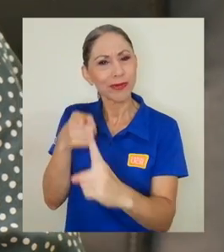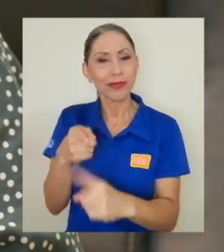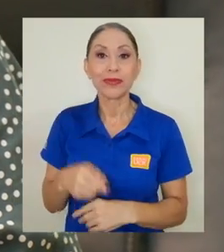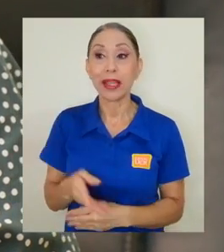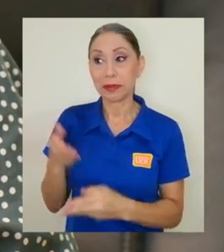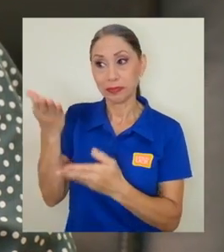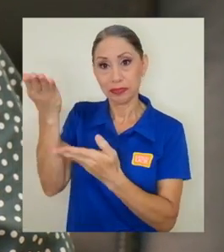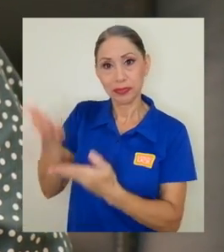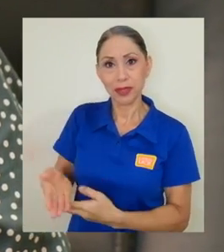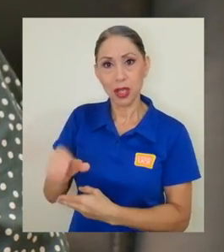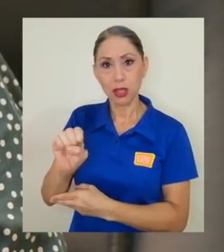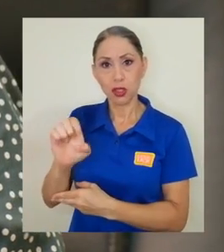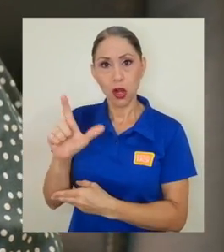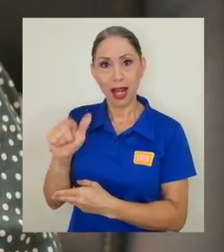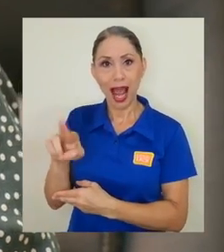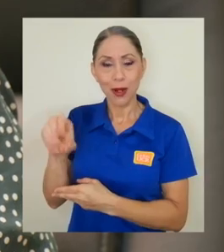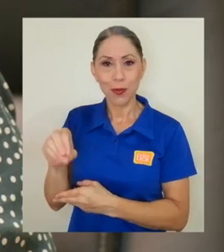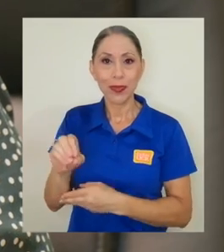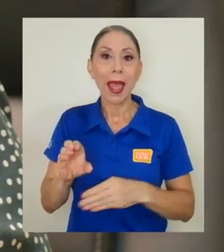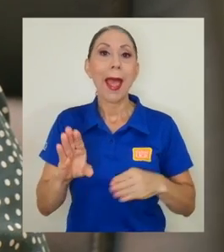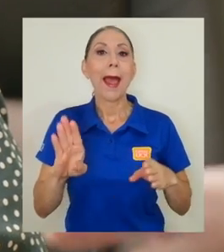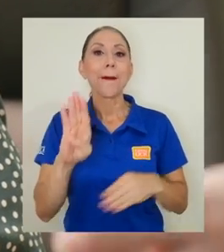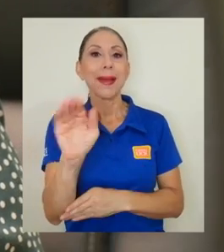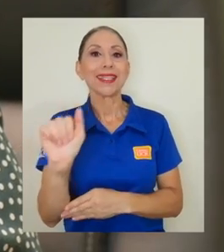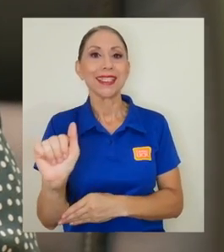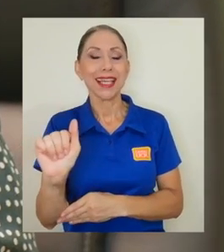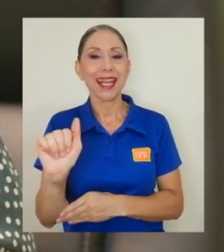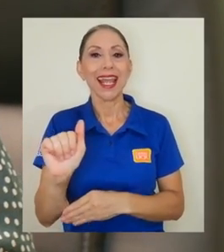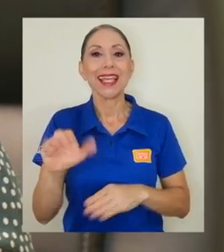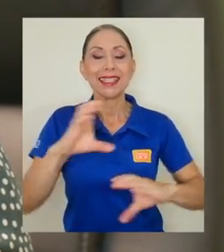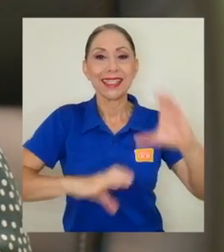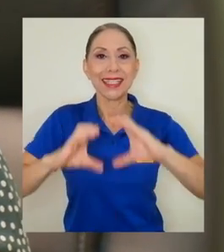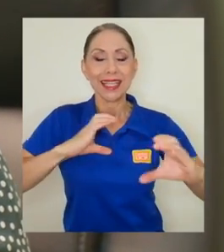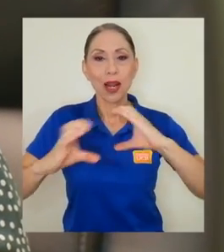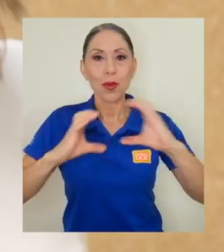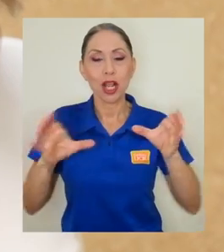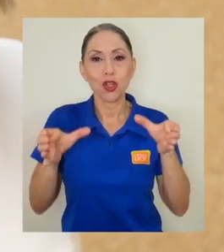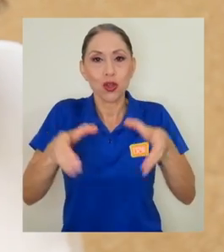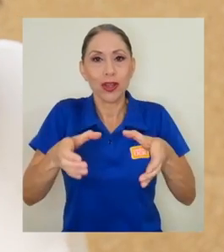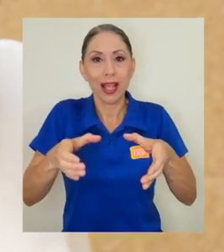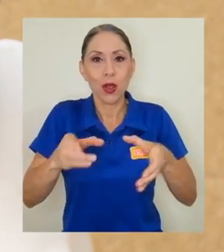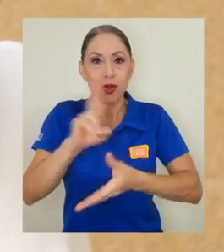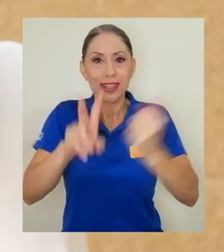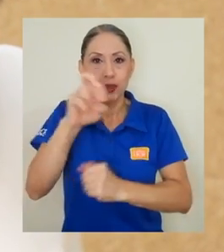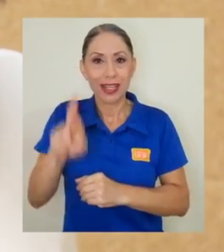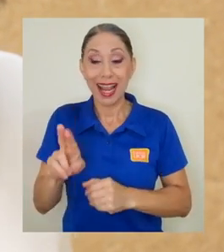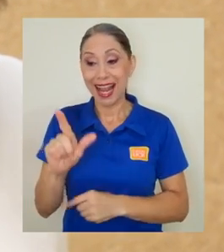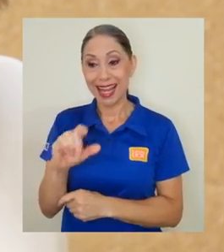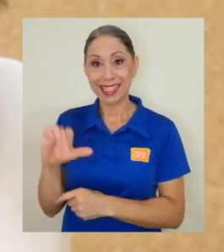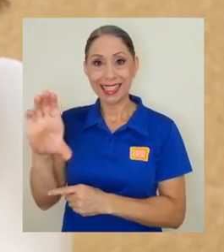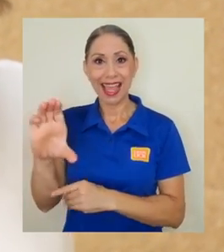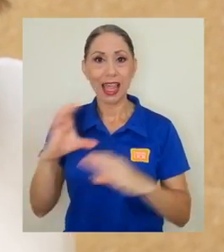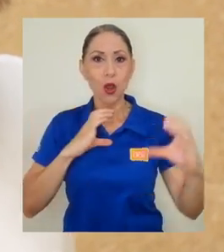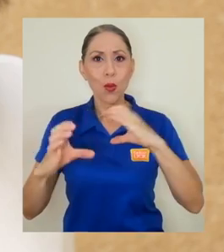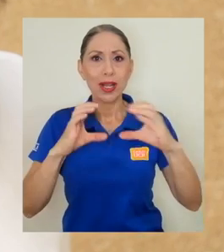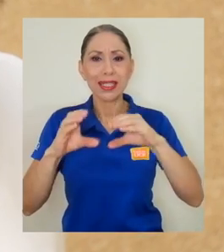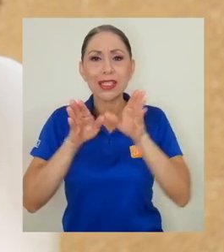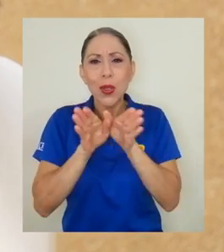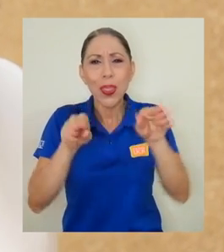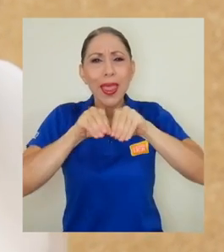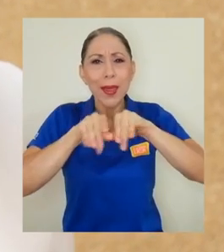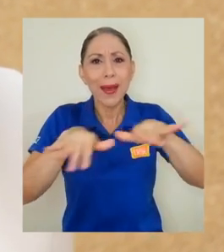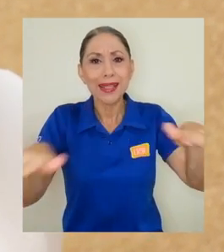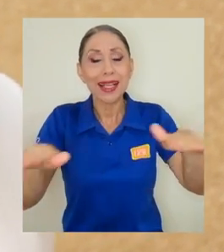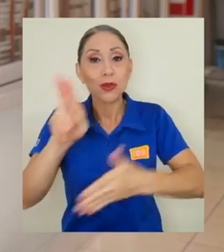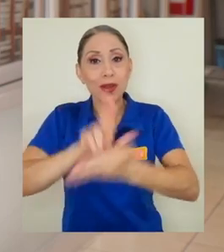Solano es bachiller en Ciencias de la Comunicación Colectiva por la Universidad de Costa Rica y licenciada en Comunicación de Masas por la Universidad San